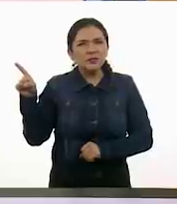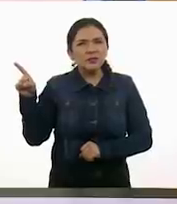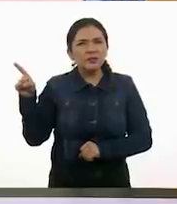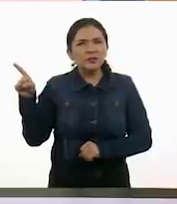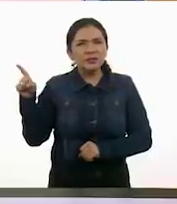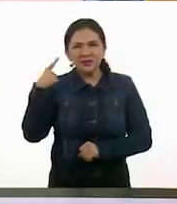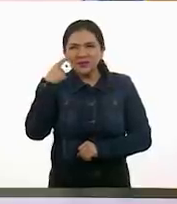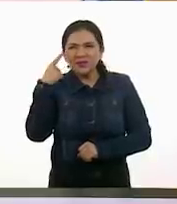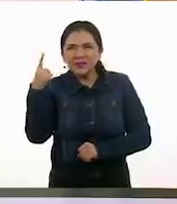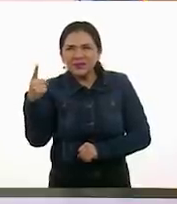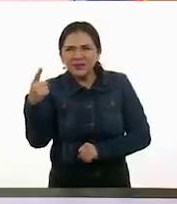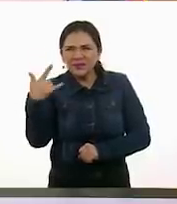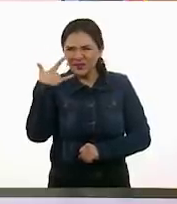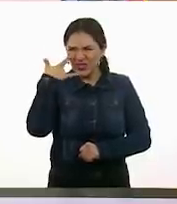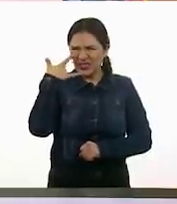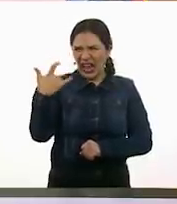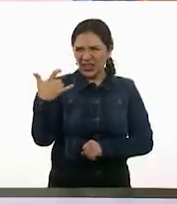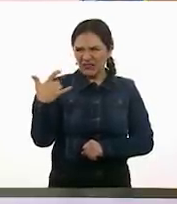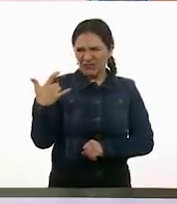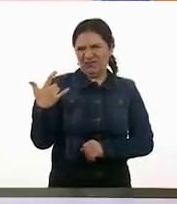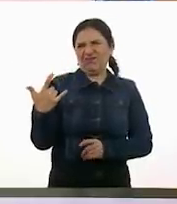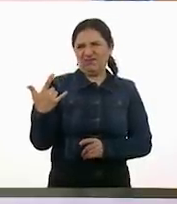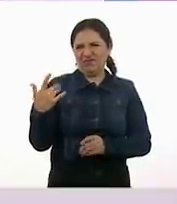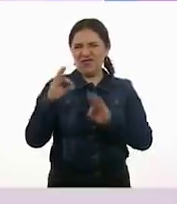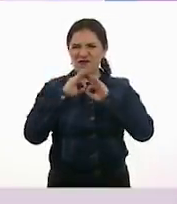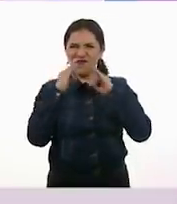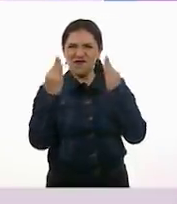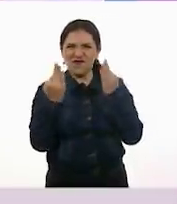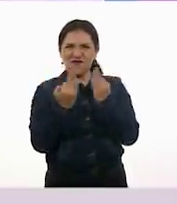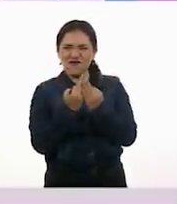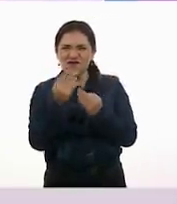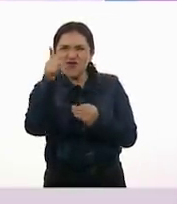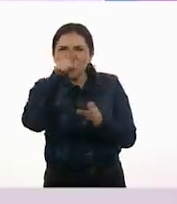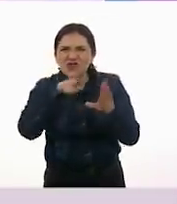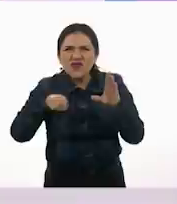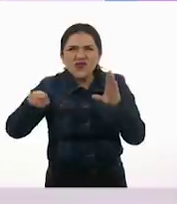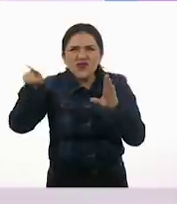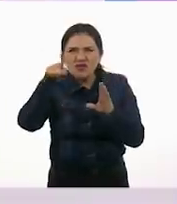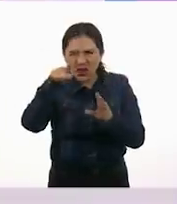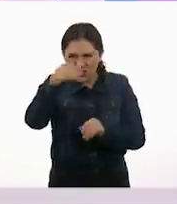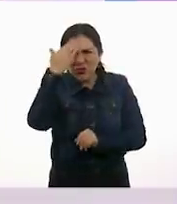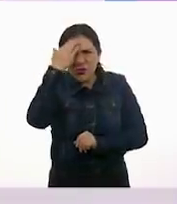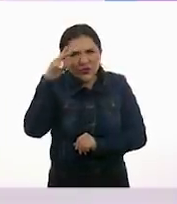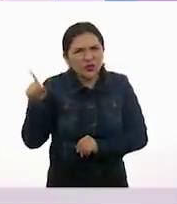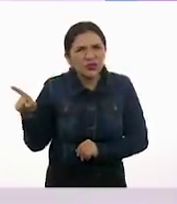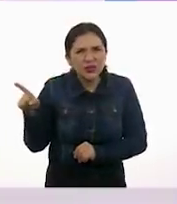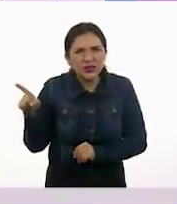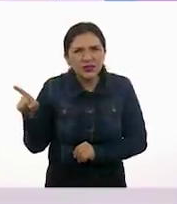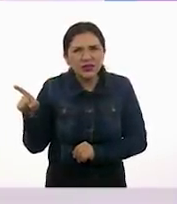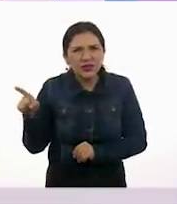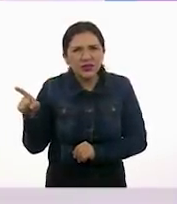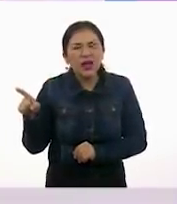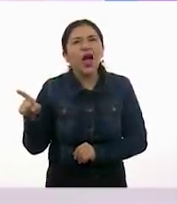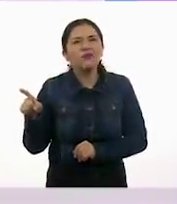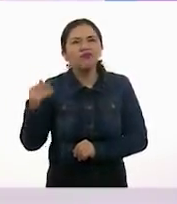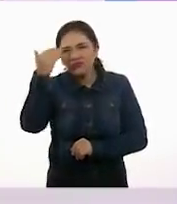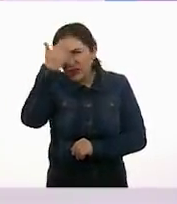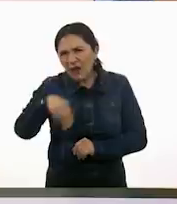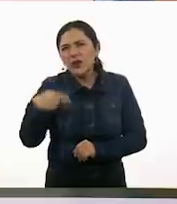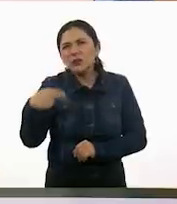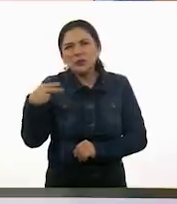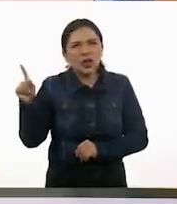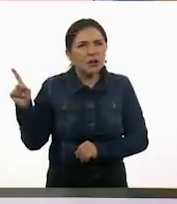Esta pieza tan extraña. Algunos de nuestros niños lo saben. ¿Lo saben?